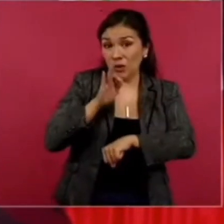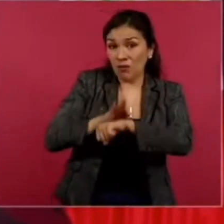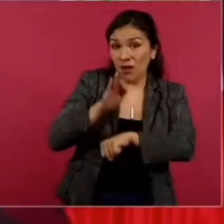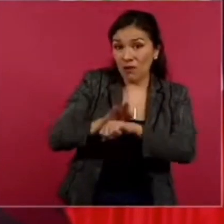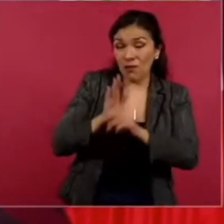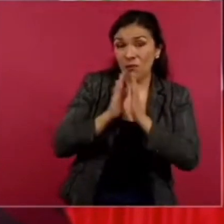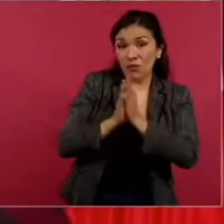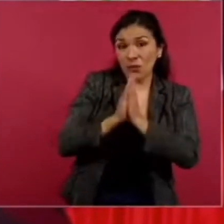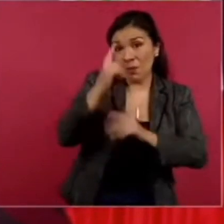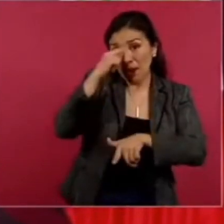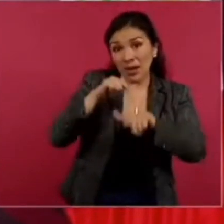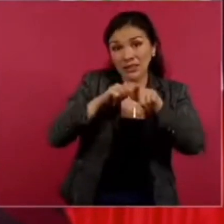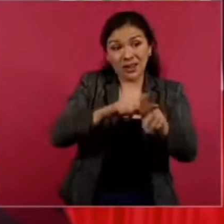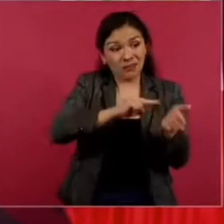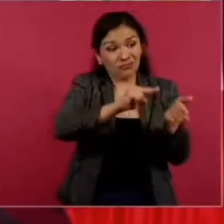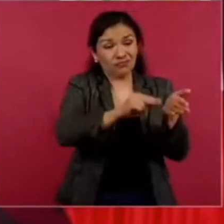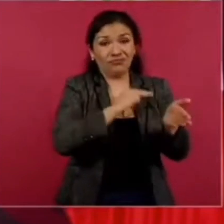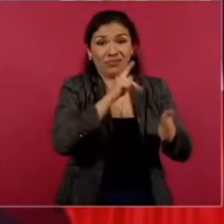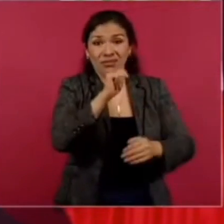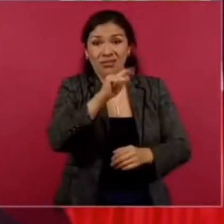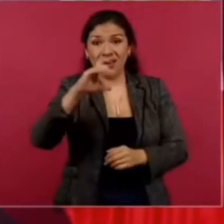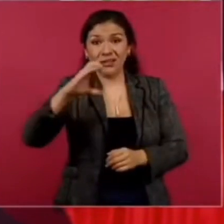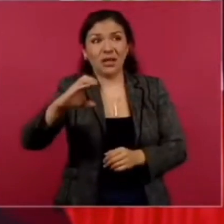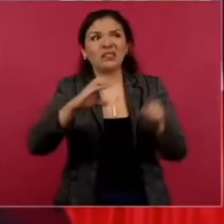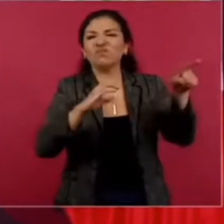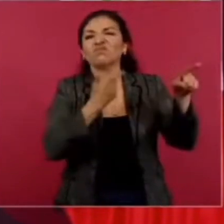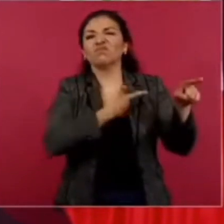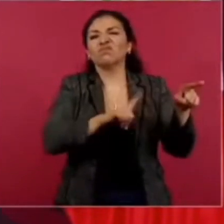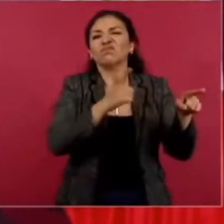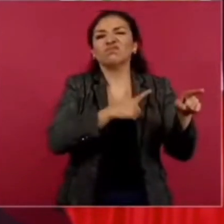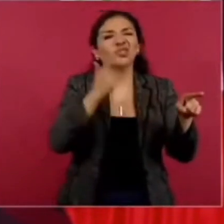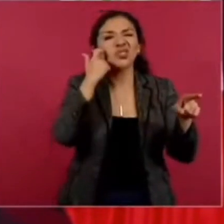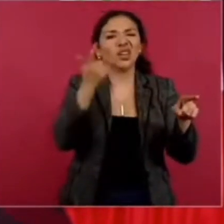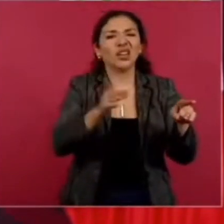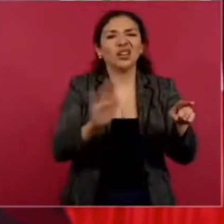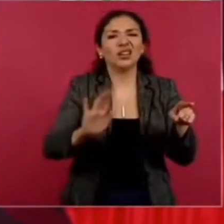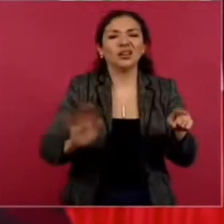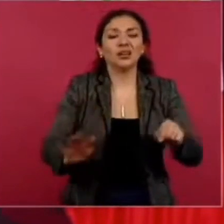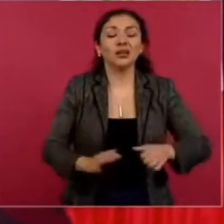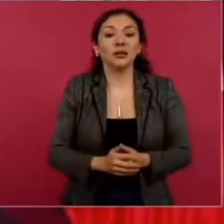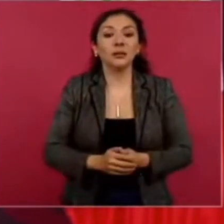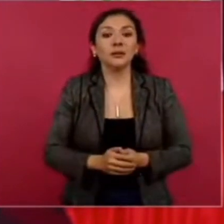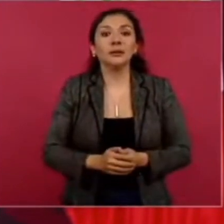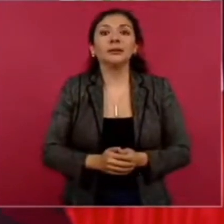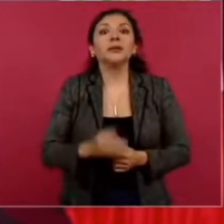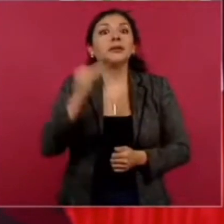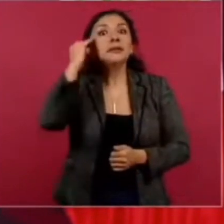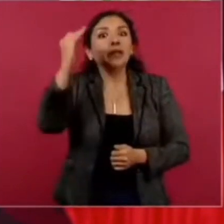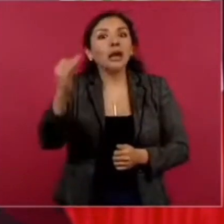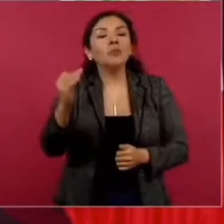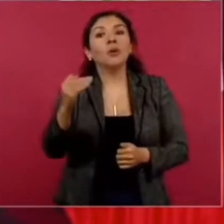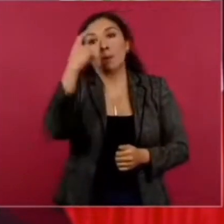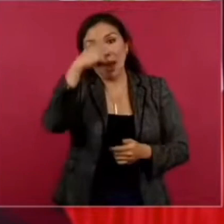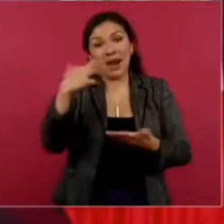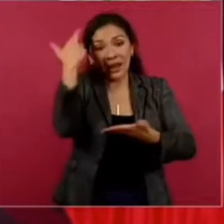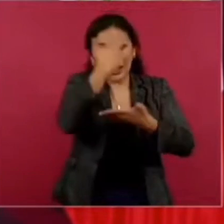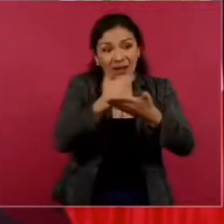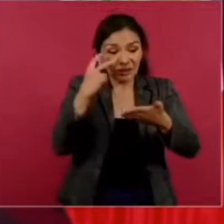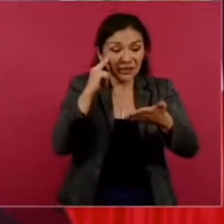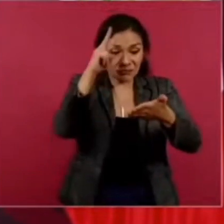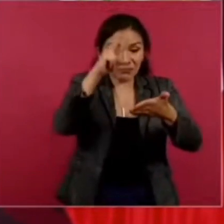de continuar con el tratado. Y se vencía el plazo para la revisión